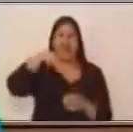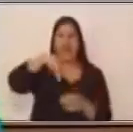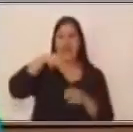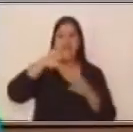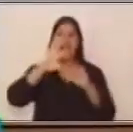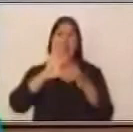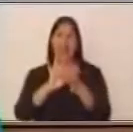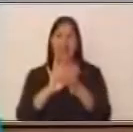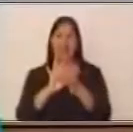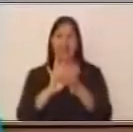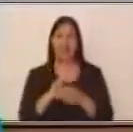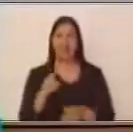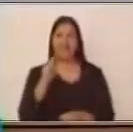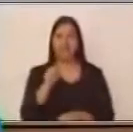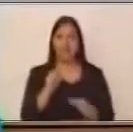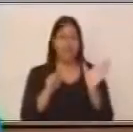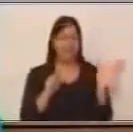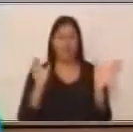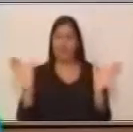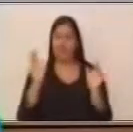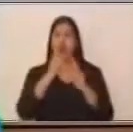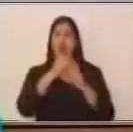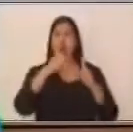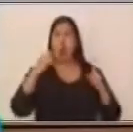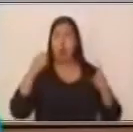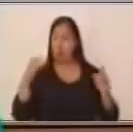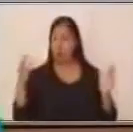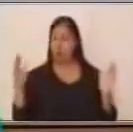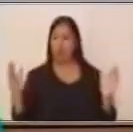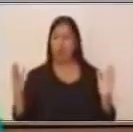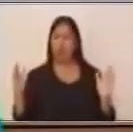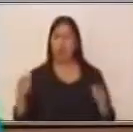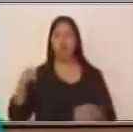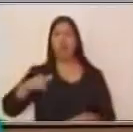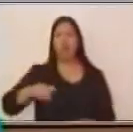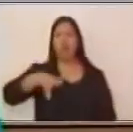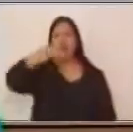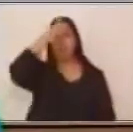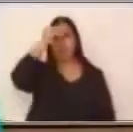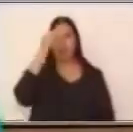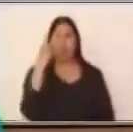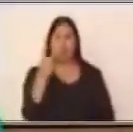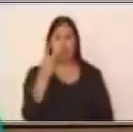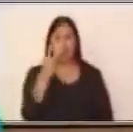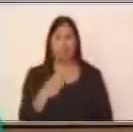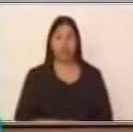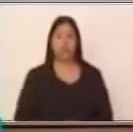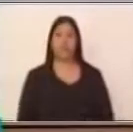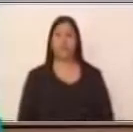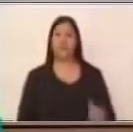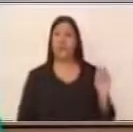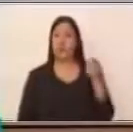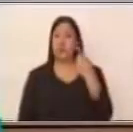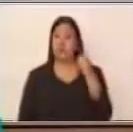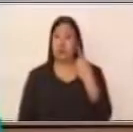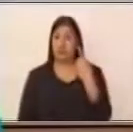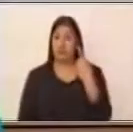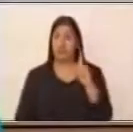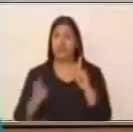de las oraciones compuestas, hoy vamos a ver dos de las tres, y la primera es oraciones